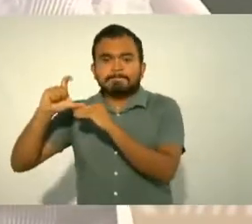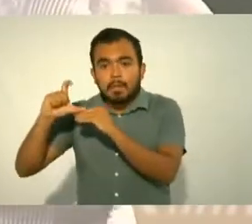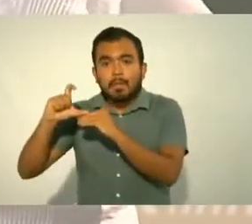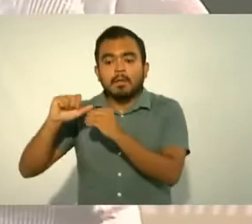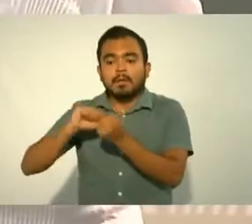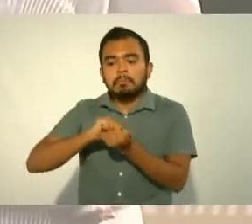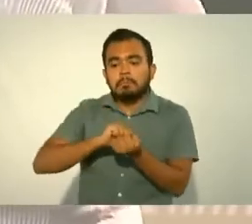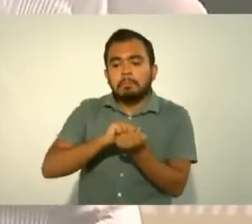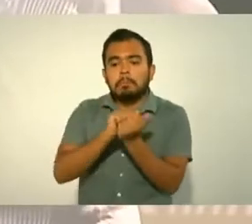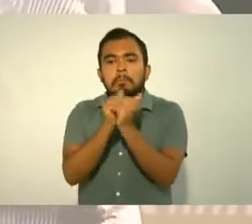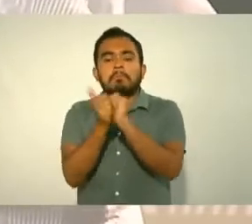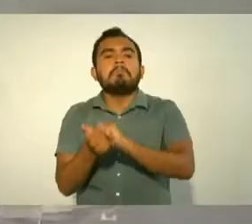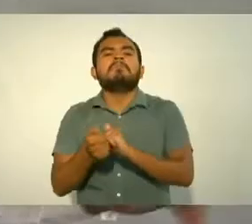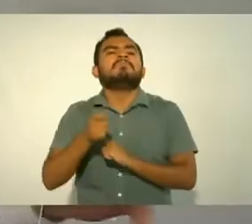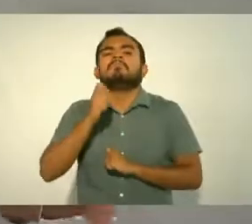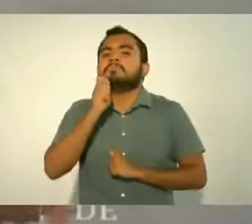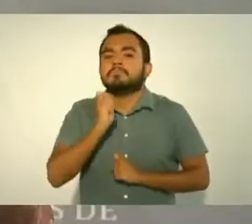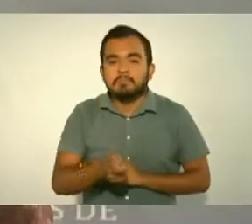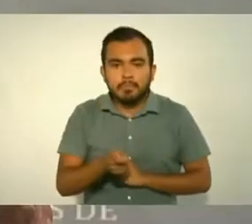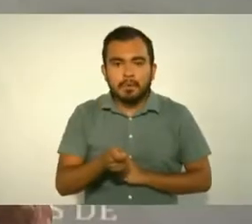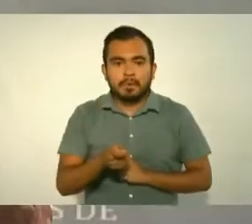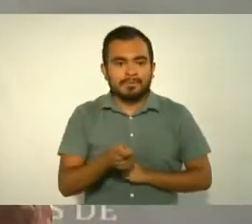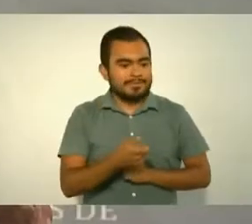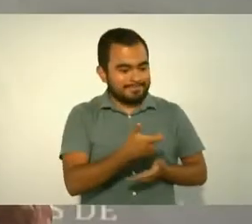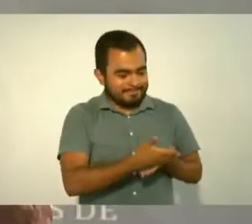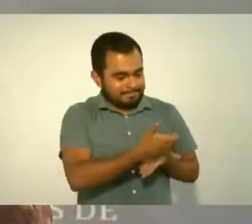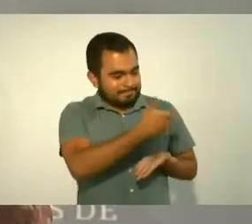el ingreso.